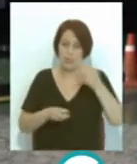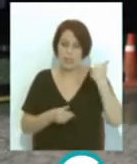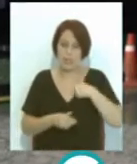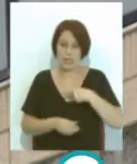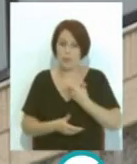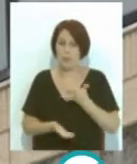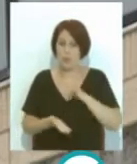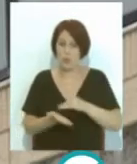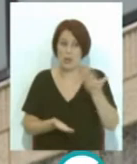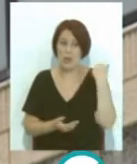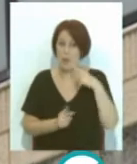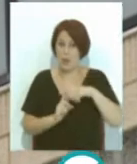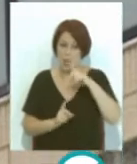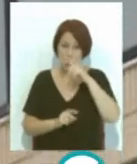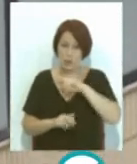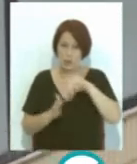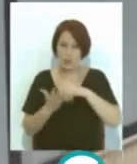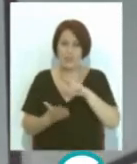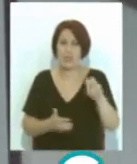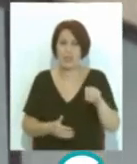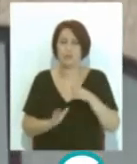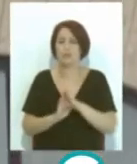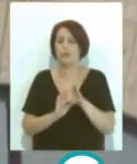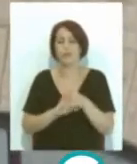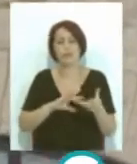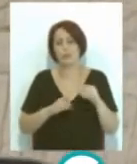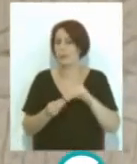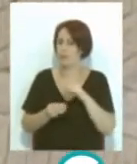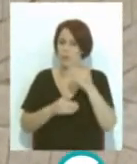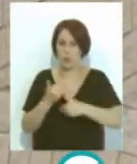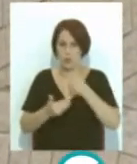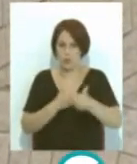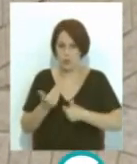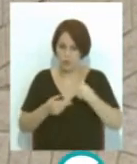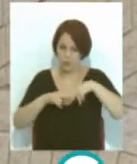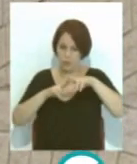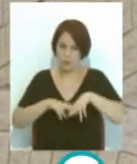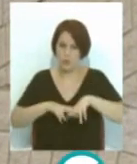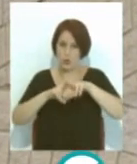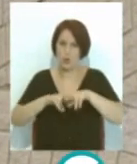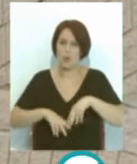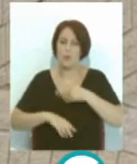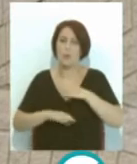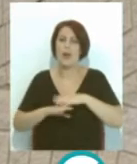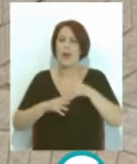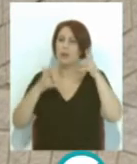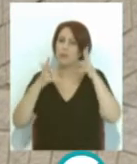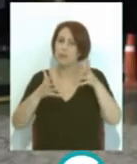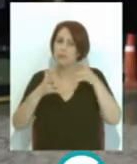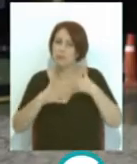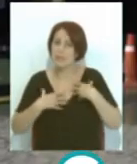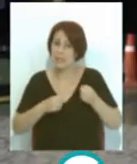en mayo de 2020 mantiene la adaptación de los procedimientos de inspección a las recomendaciones